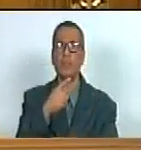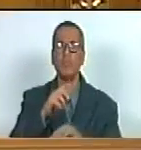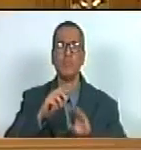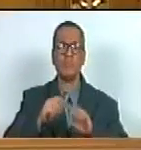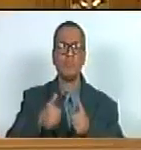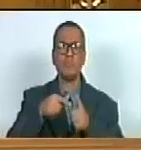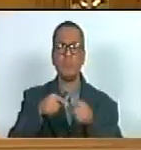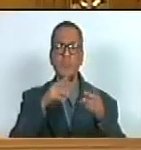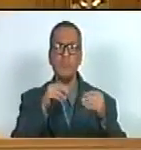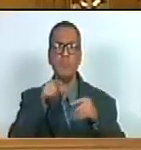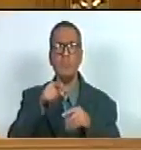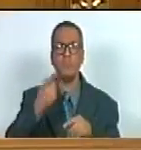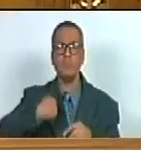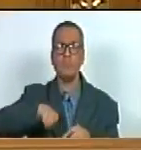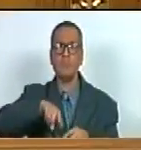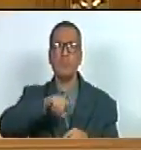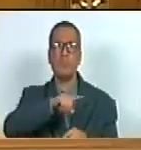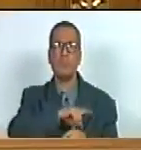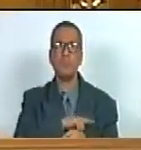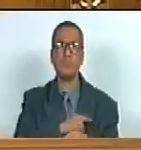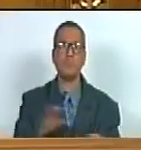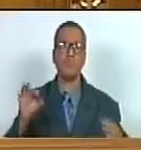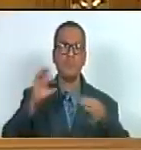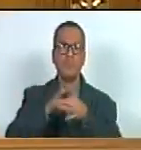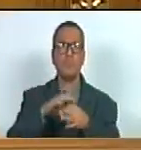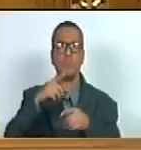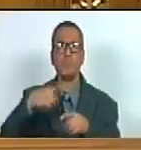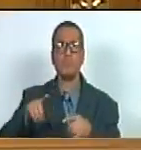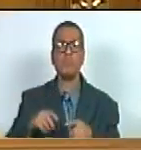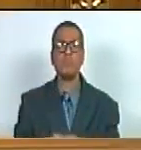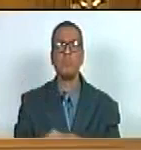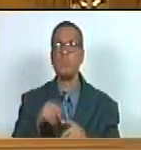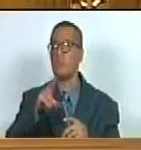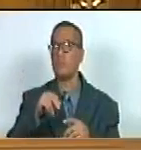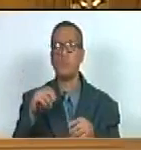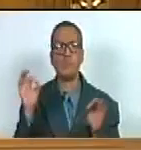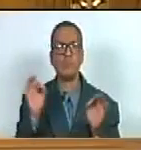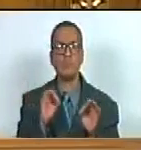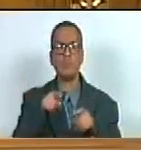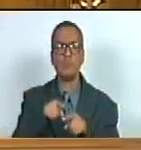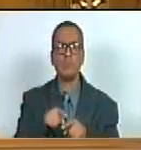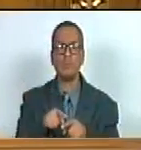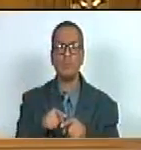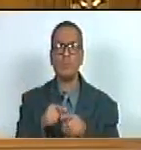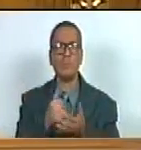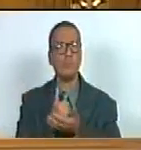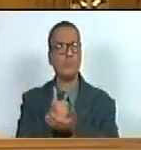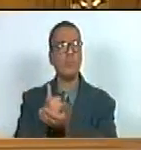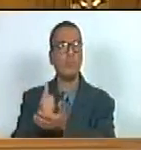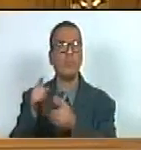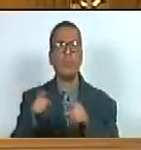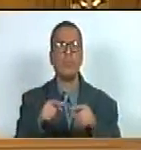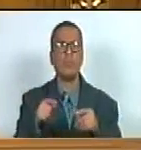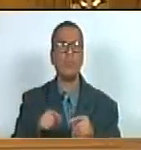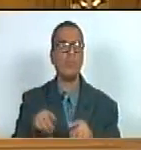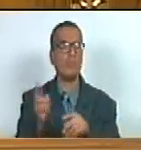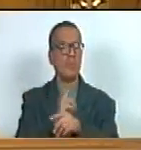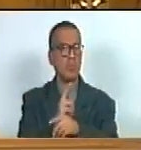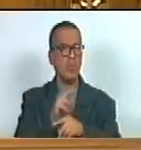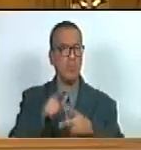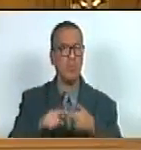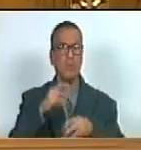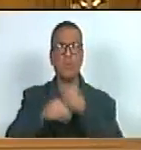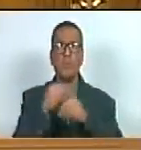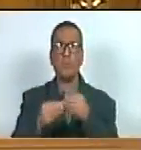ya que para nosotros en la alianza democrática no aplica eso de la solidaridad automática el que